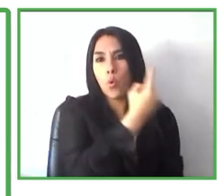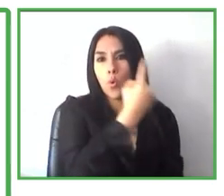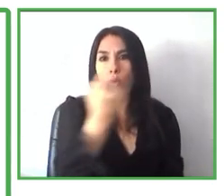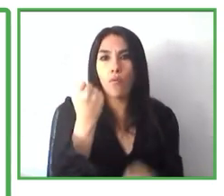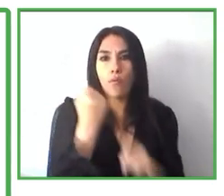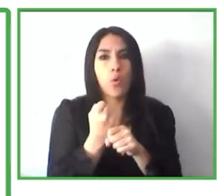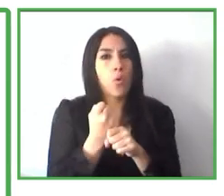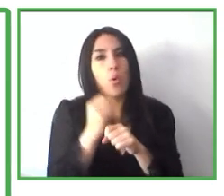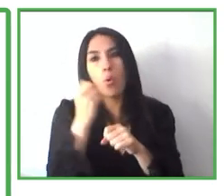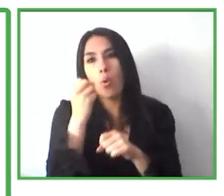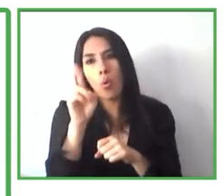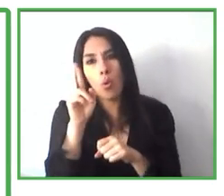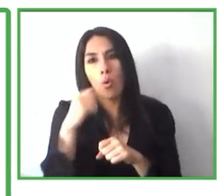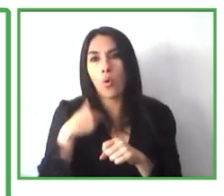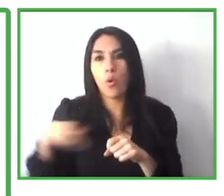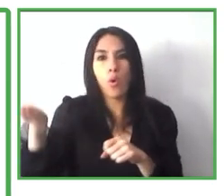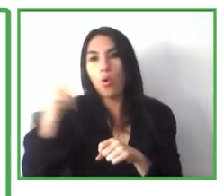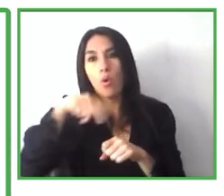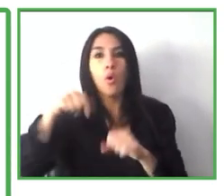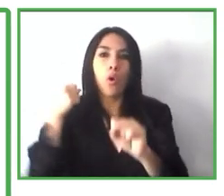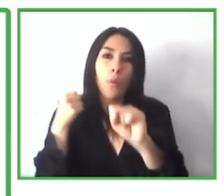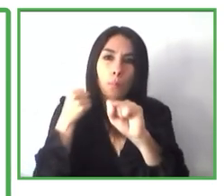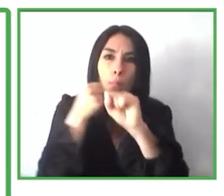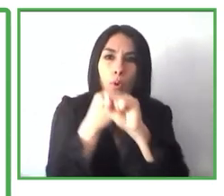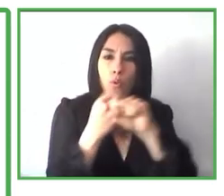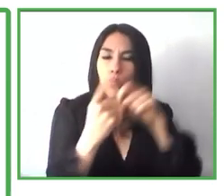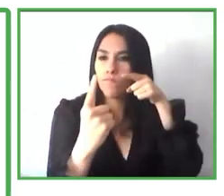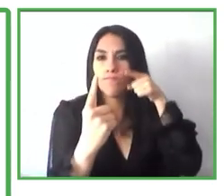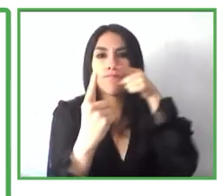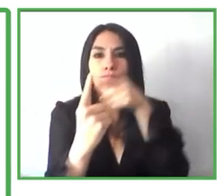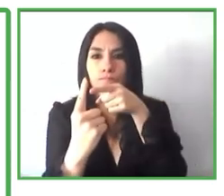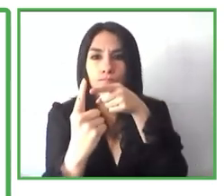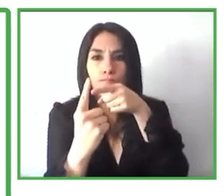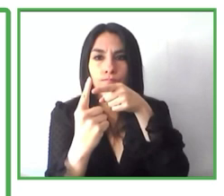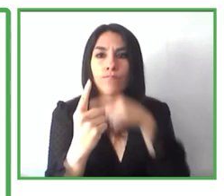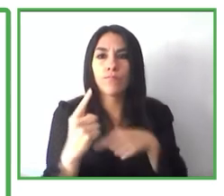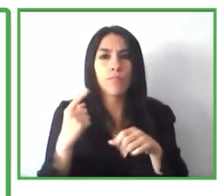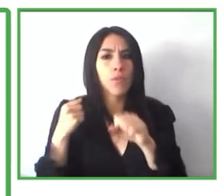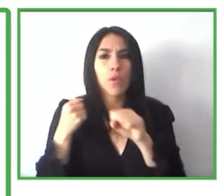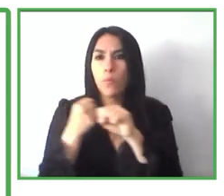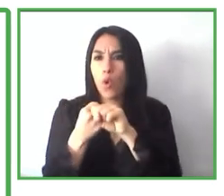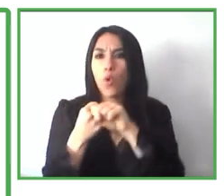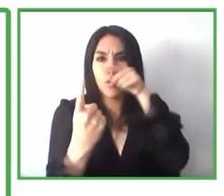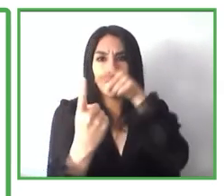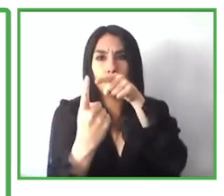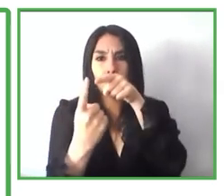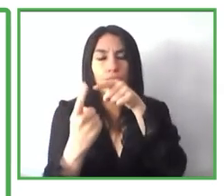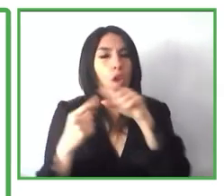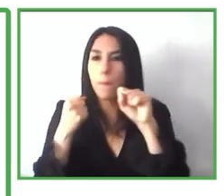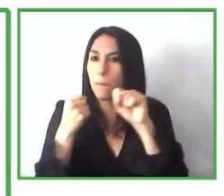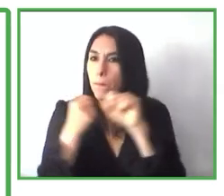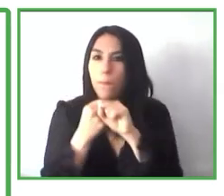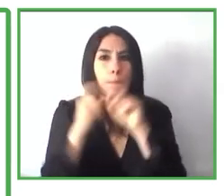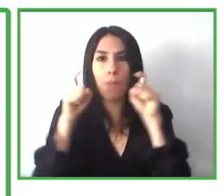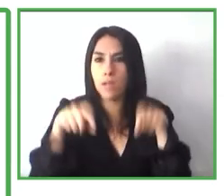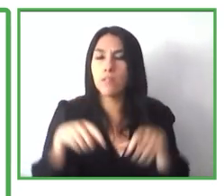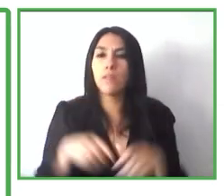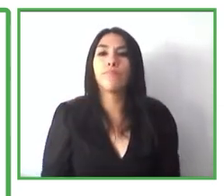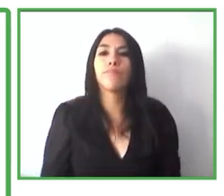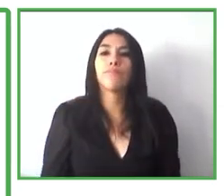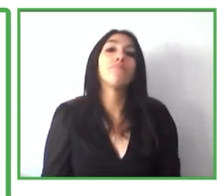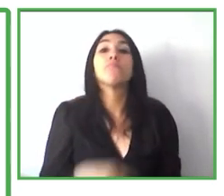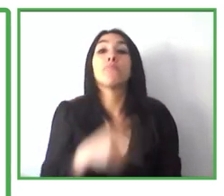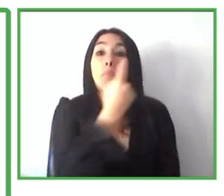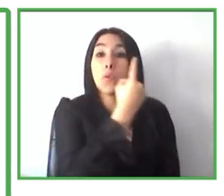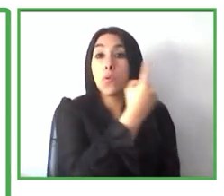que nosotros enseñar. En cada trabajo hay normas sociales y reglas que muchas veces no están ni escritas.